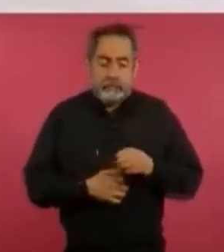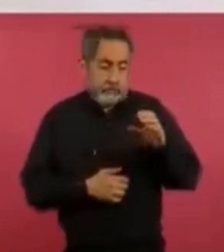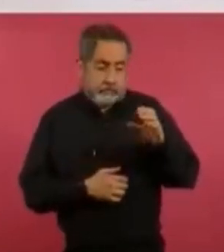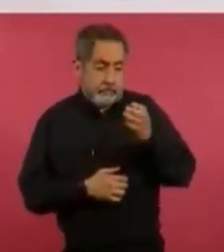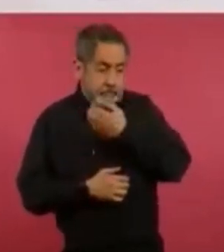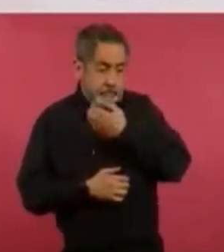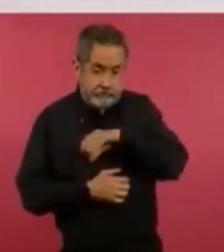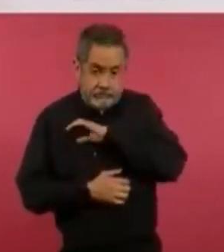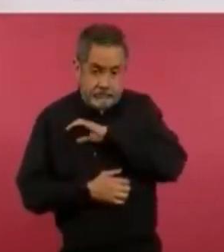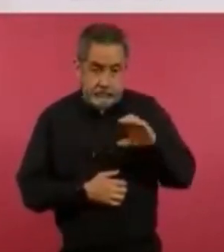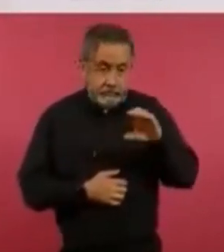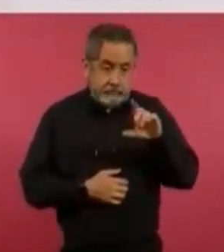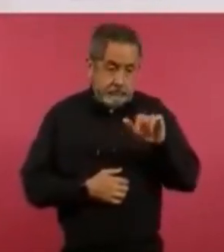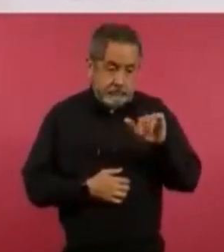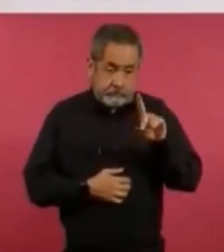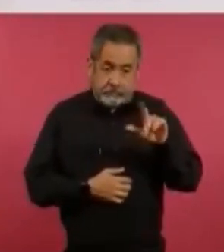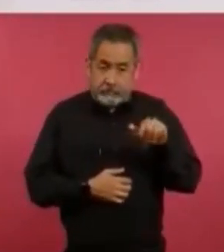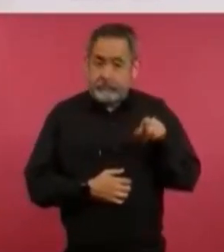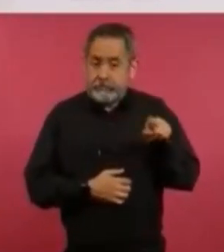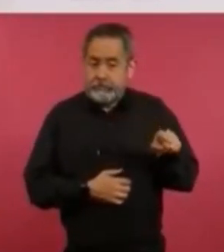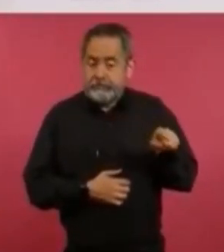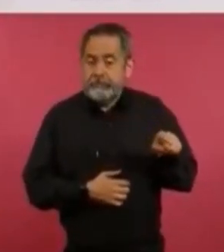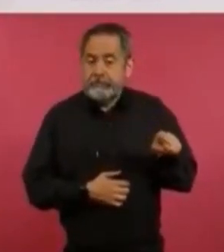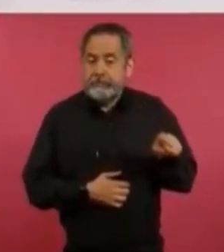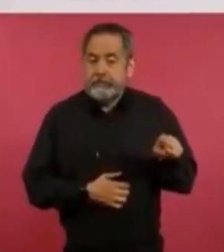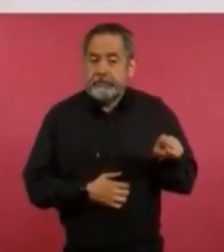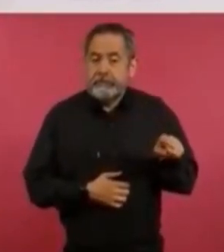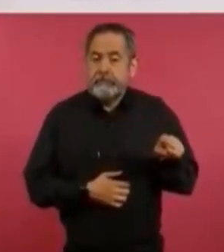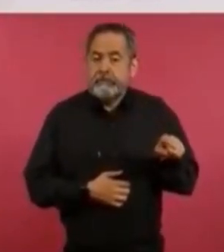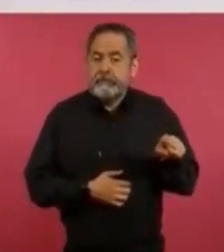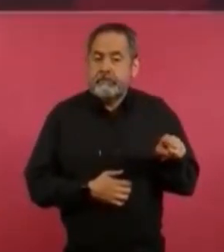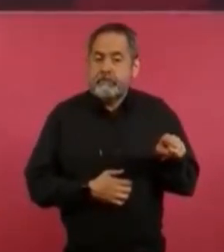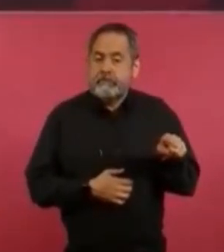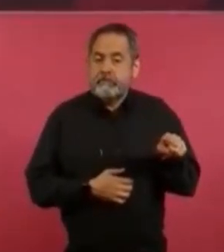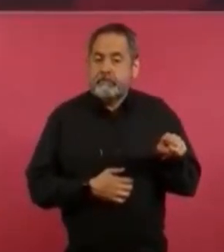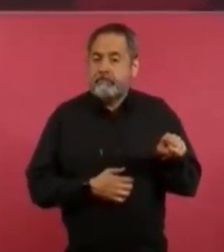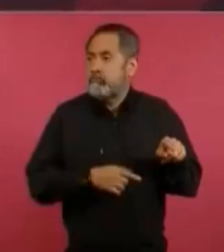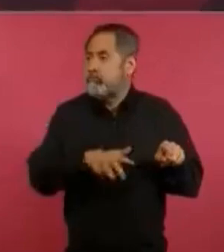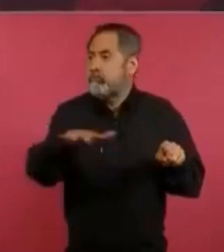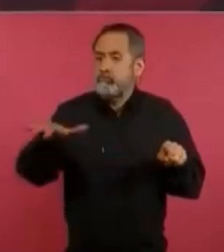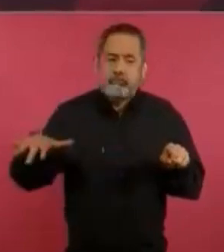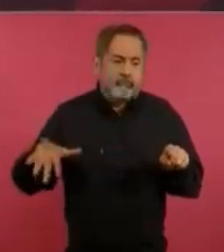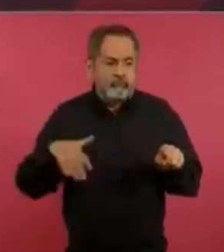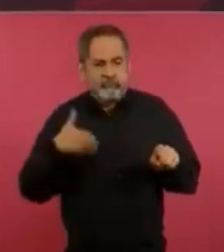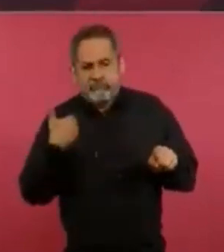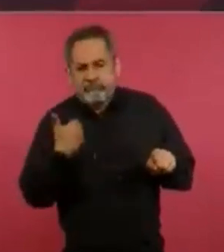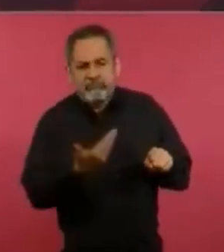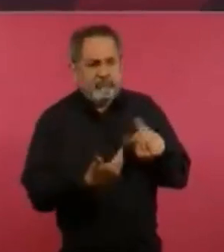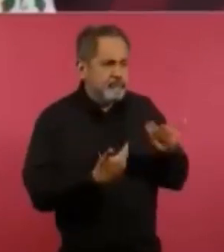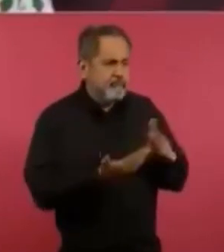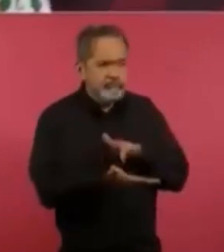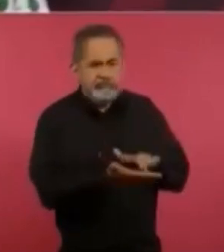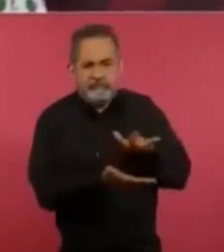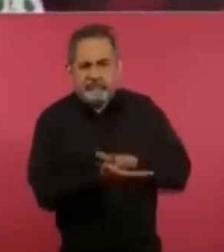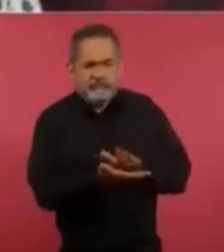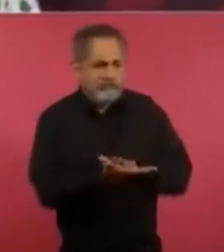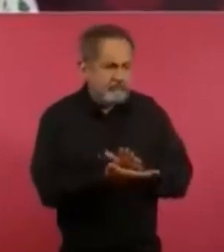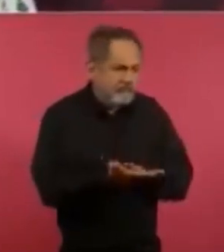recibiendo mucho apoyo,